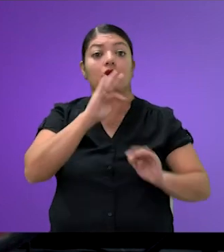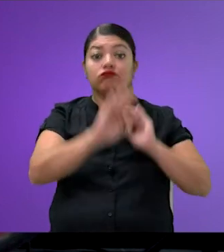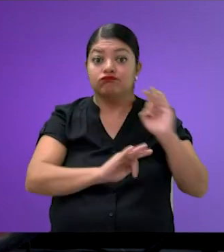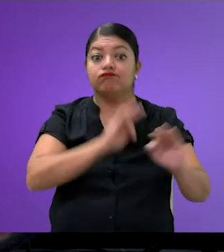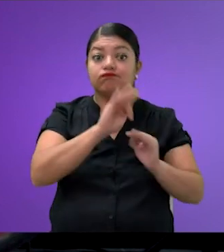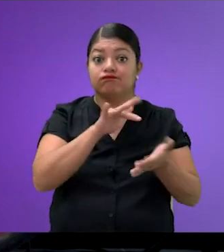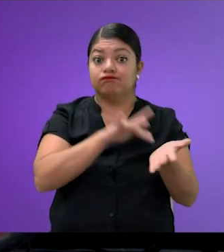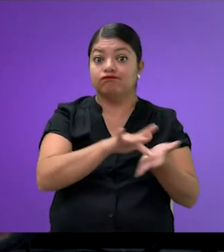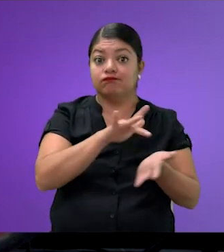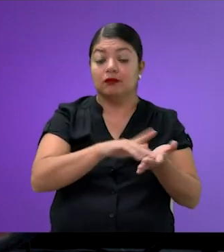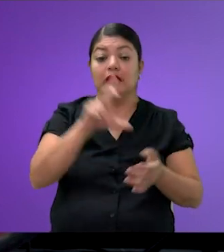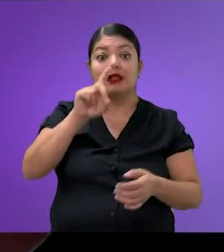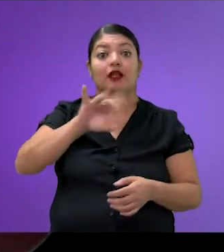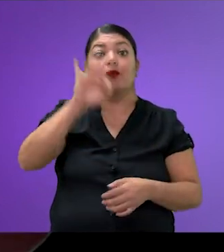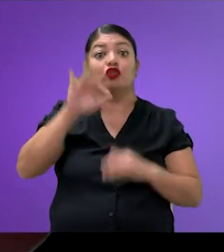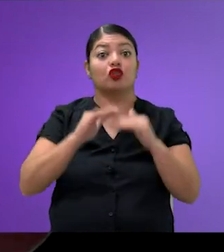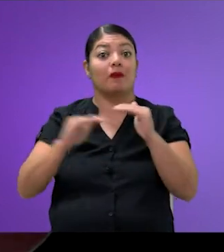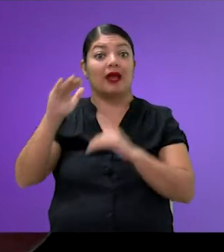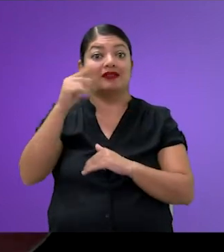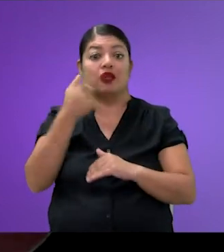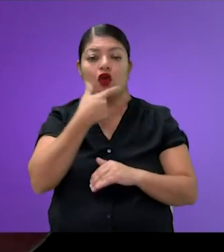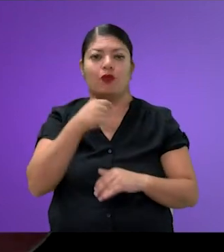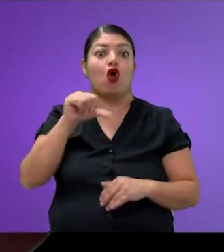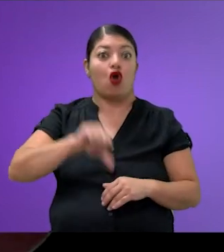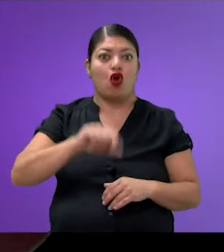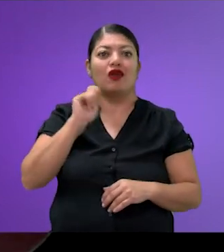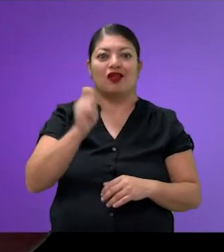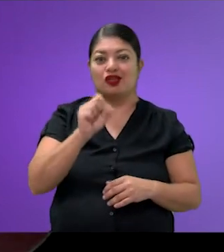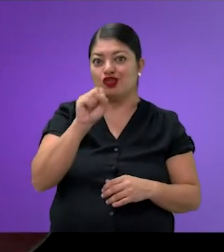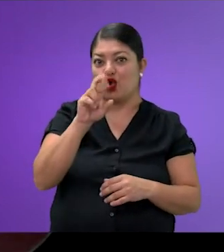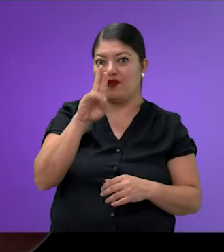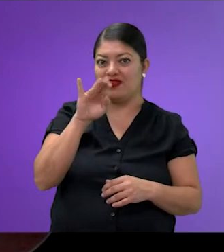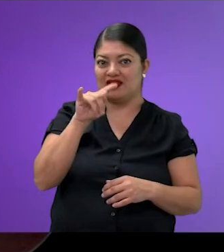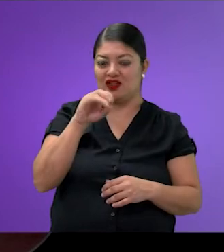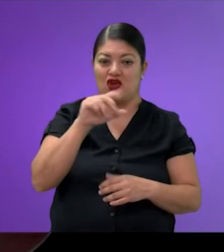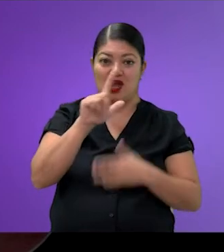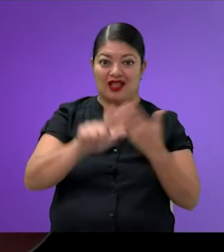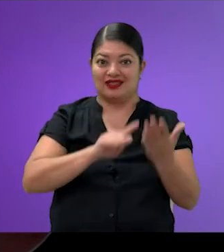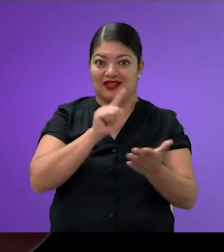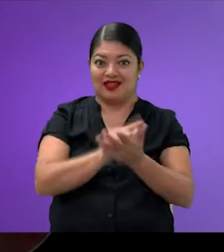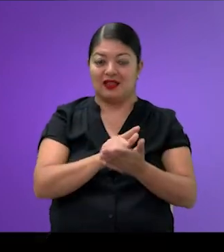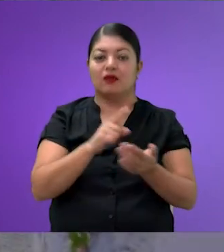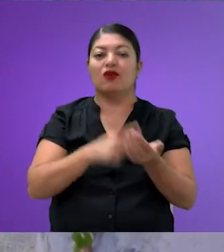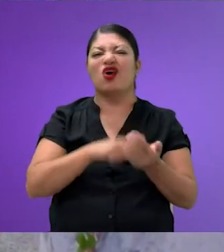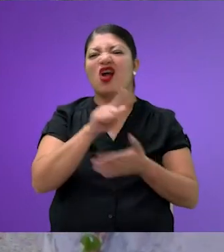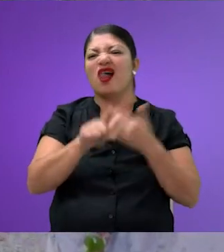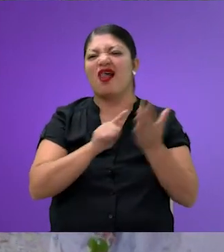30% más que los hombres. Hoy en Sorbito Legislativo hablaremos de la ley Cuida a Quien Te Cuida.